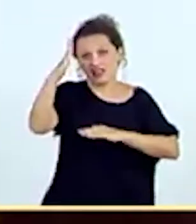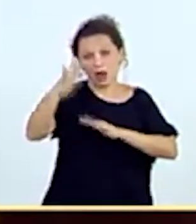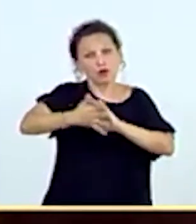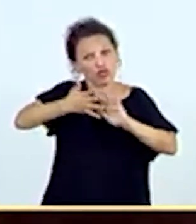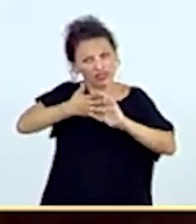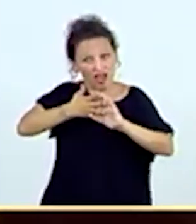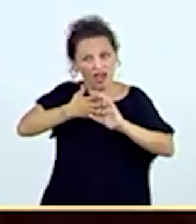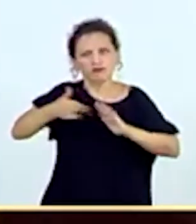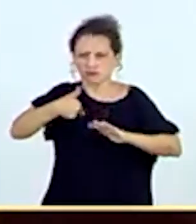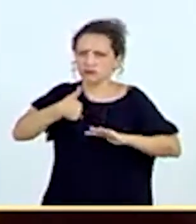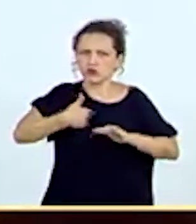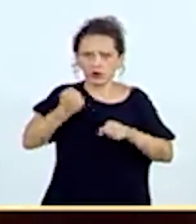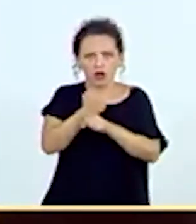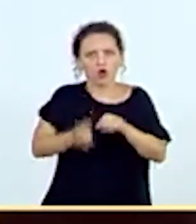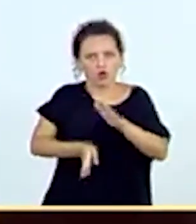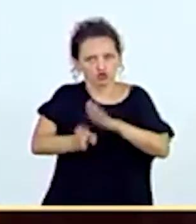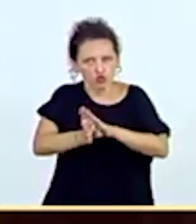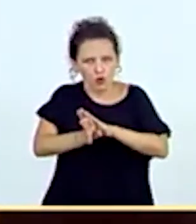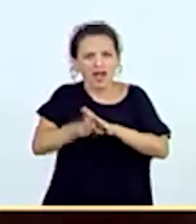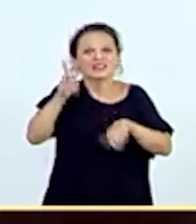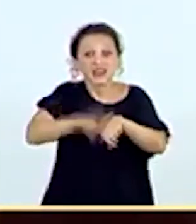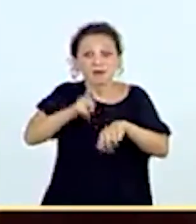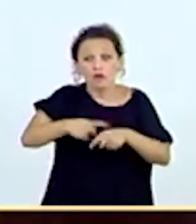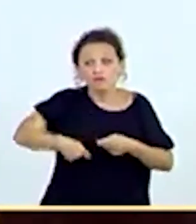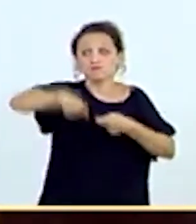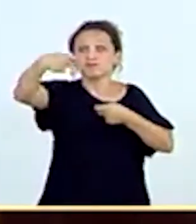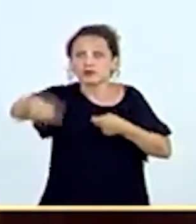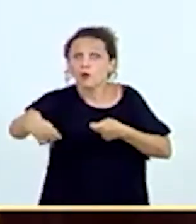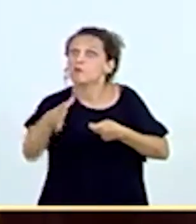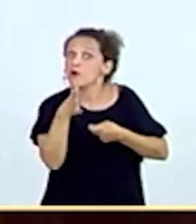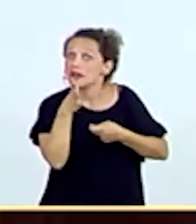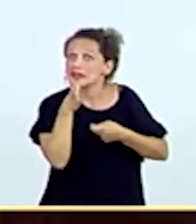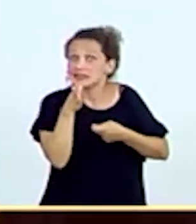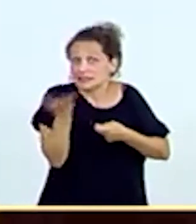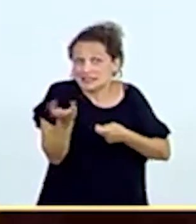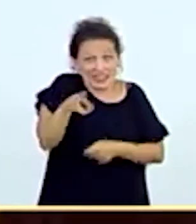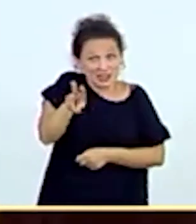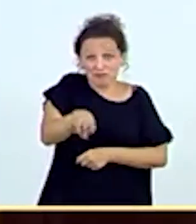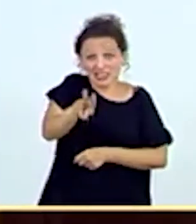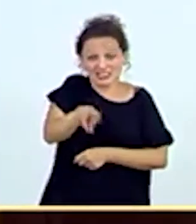trabajos. Y espero que simplemente la demora se refiere estrictamente a esos tres meses que tuvimos de estado de alarma.